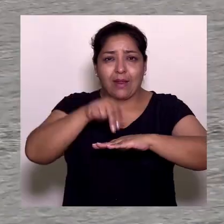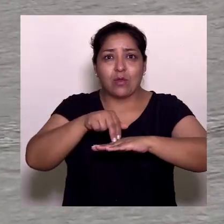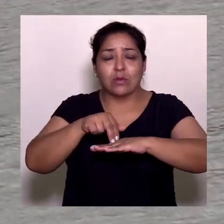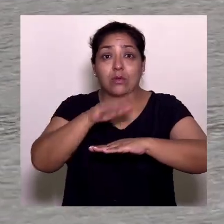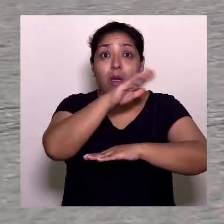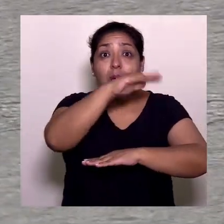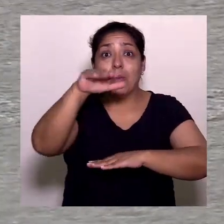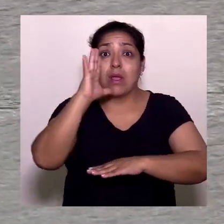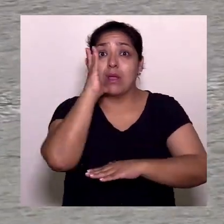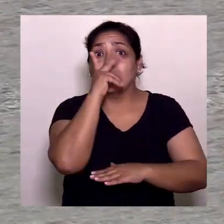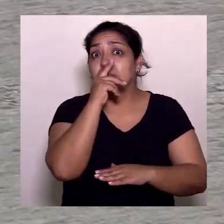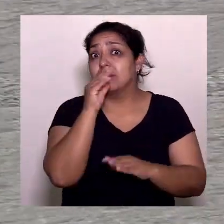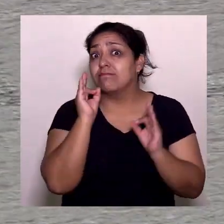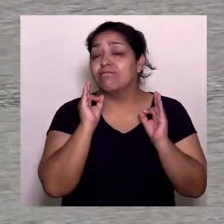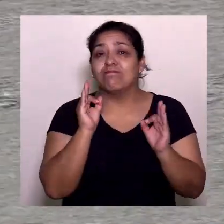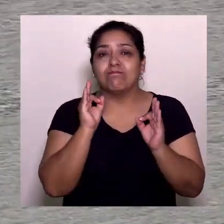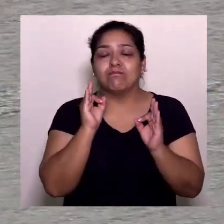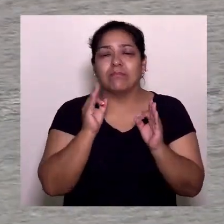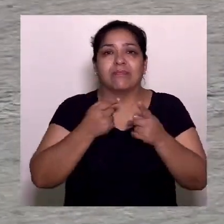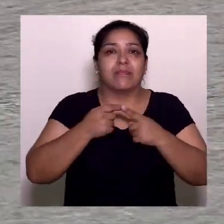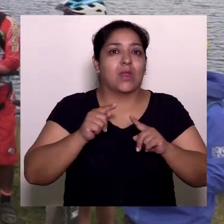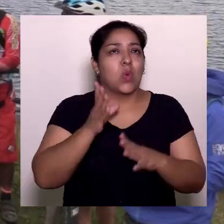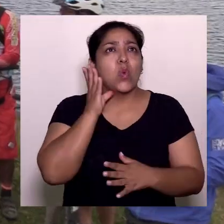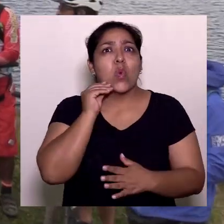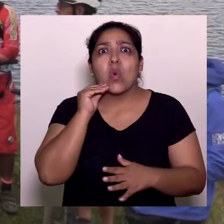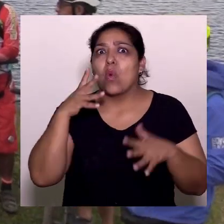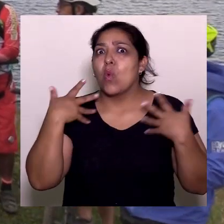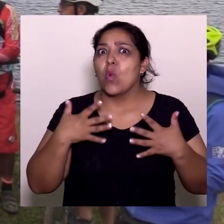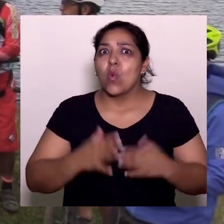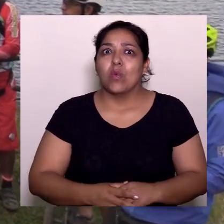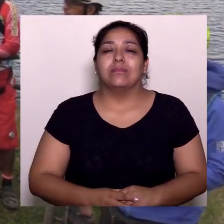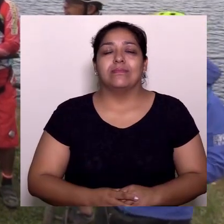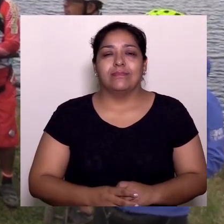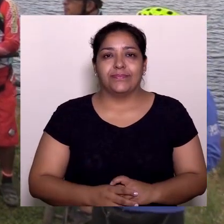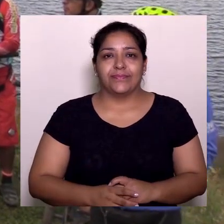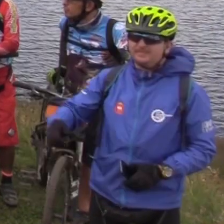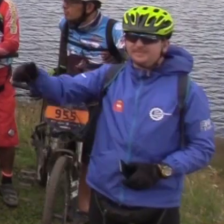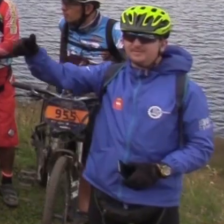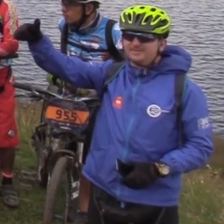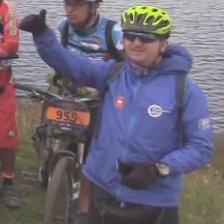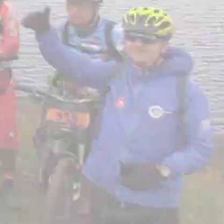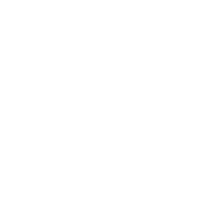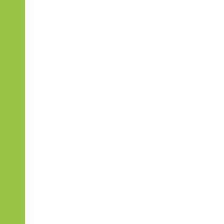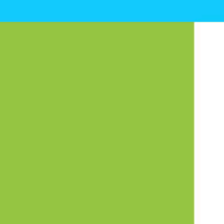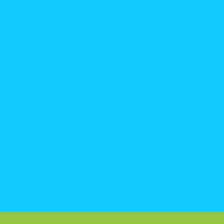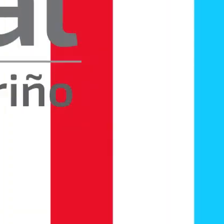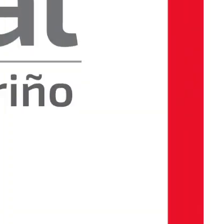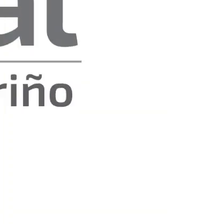tiene uno de los mejores paisajes que pueda ver, pero es una experiencia muy bonita.